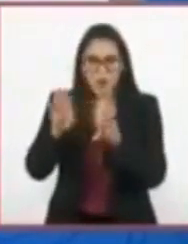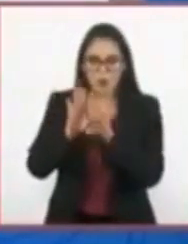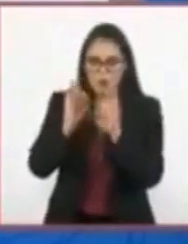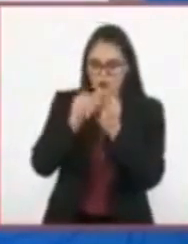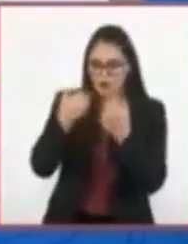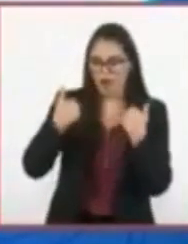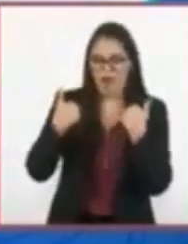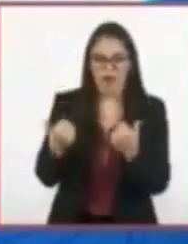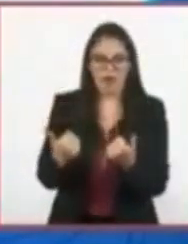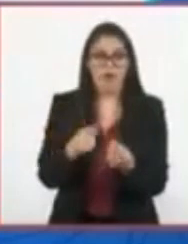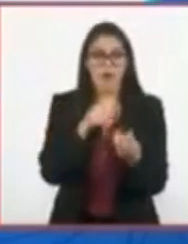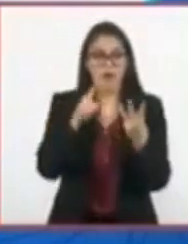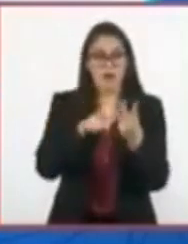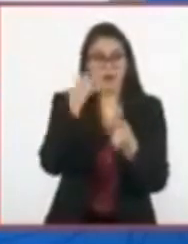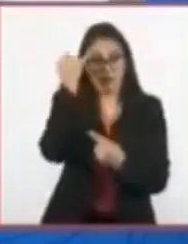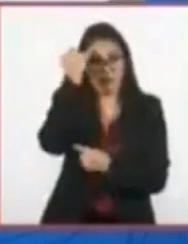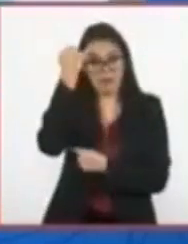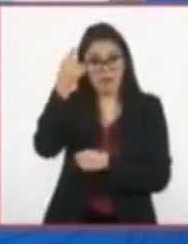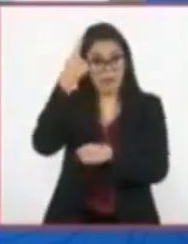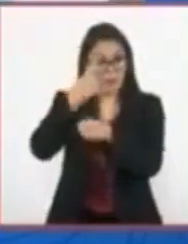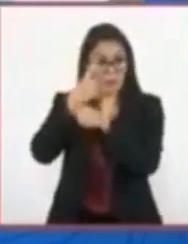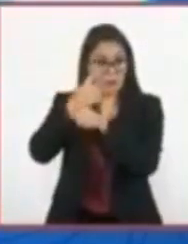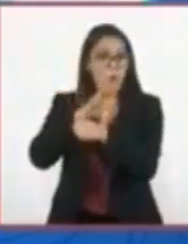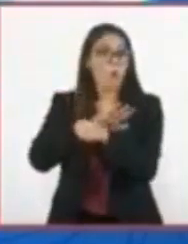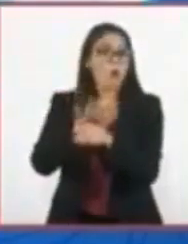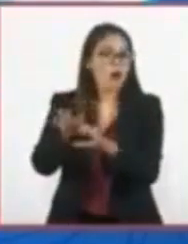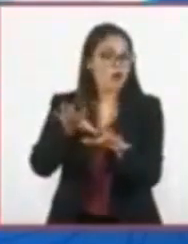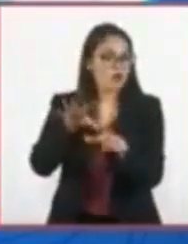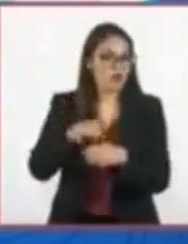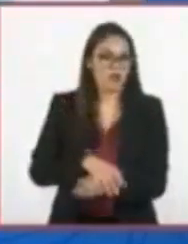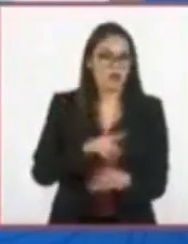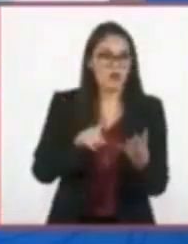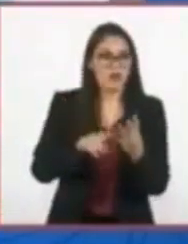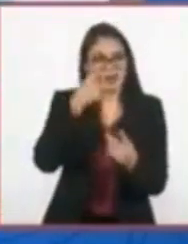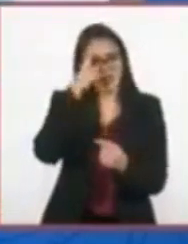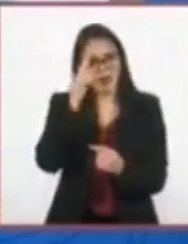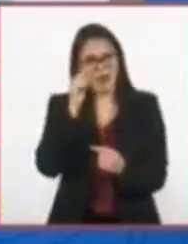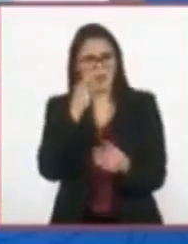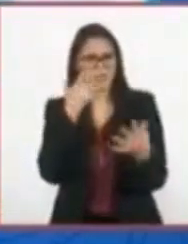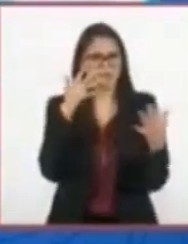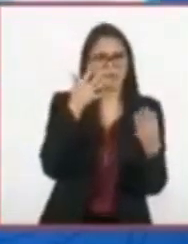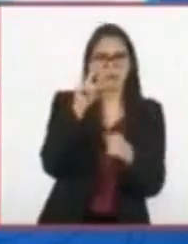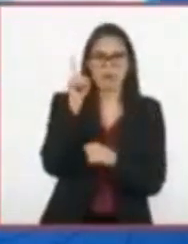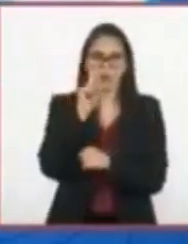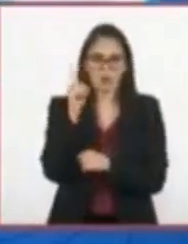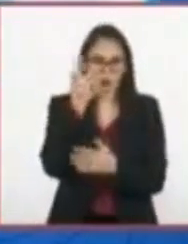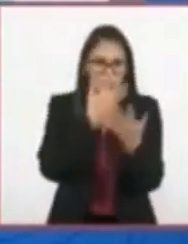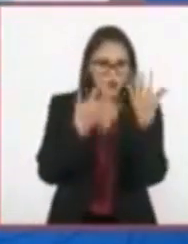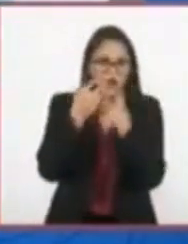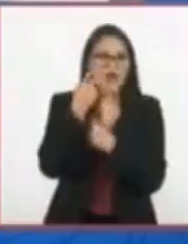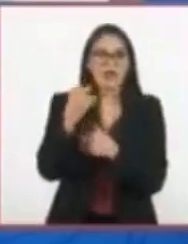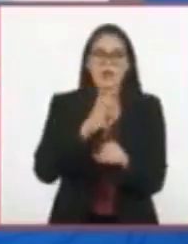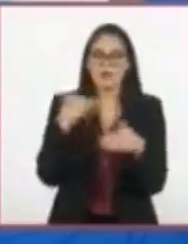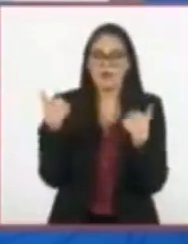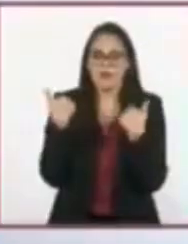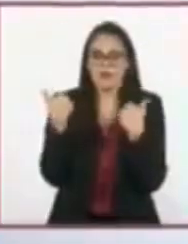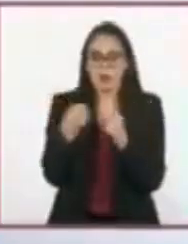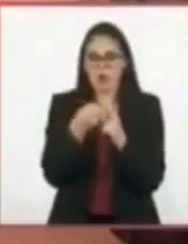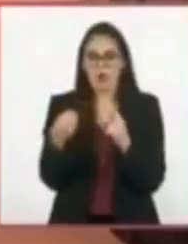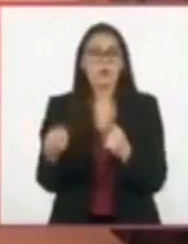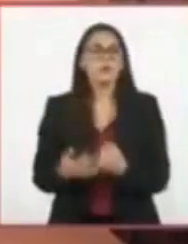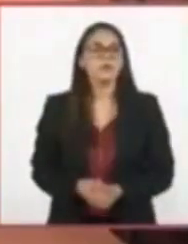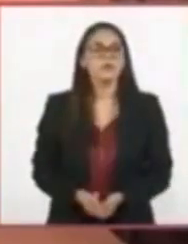Destacan las ideas principales. D. Evitan ambigüedades. E. Hacen comprensibles las oraciones.